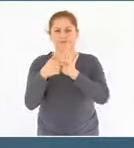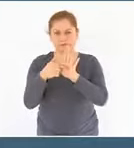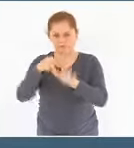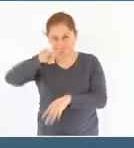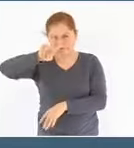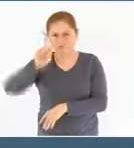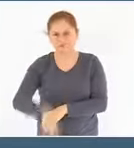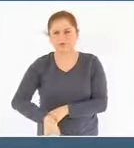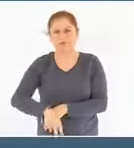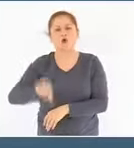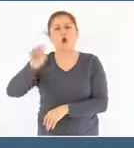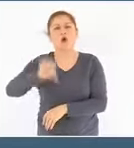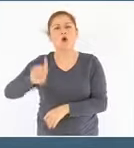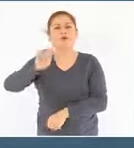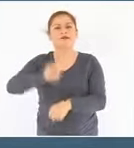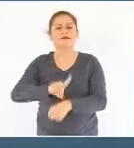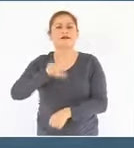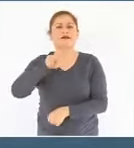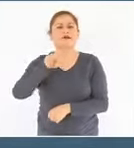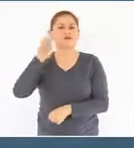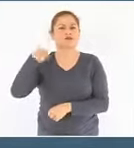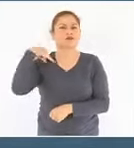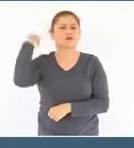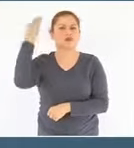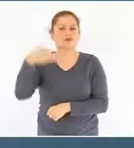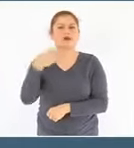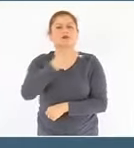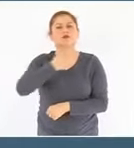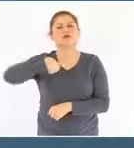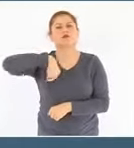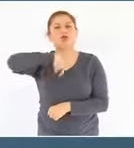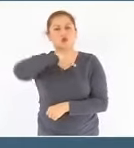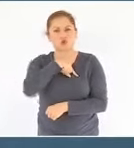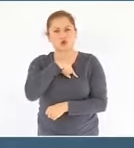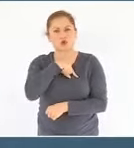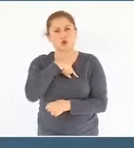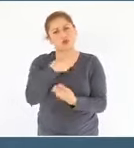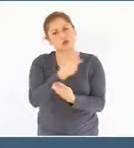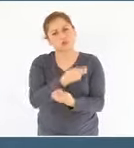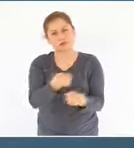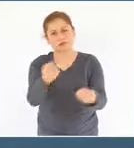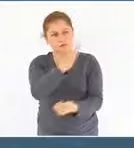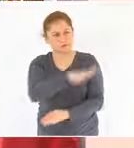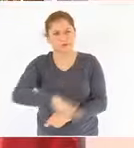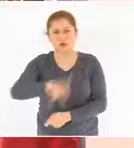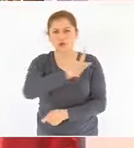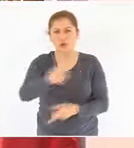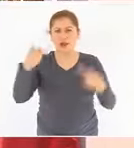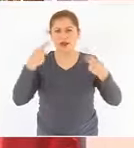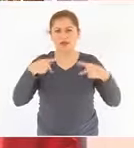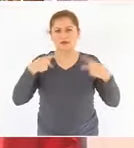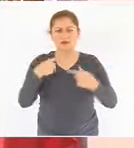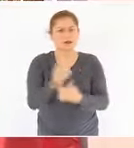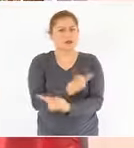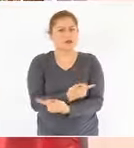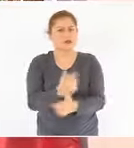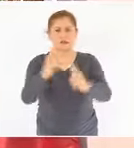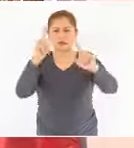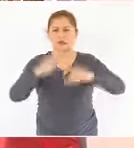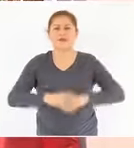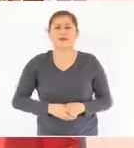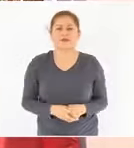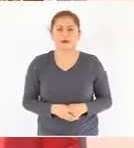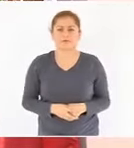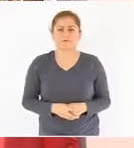Este 18 de marzo ponemos a disposición de la ciudadanía un portal donde